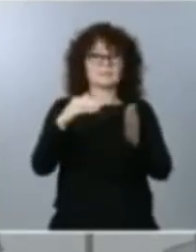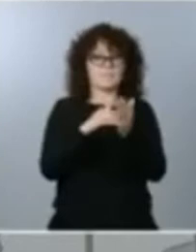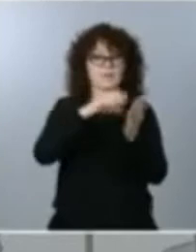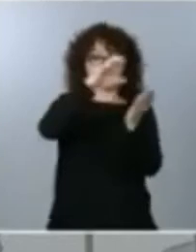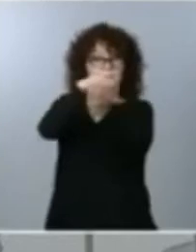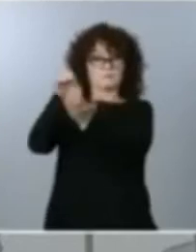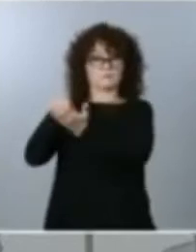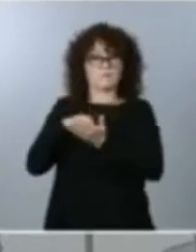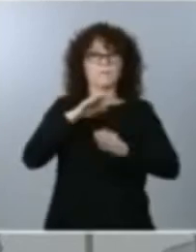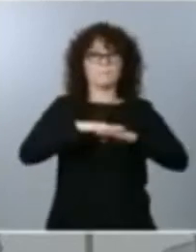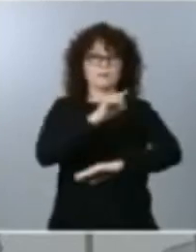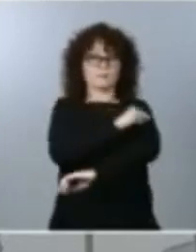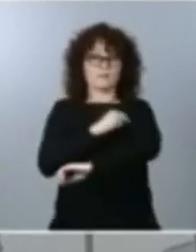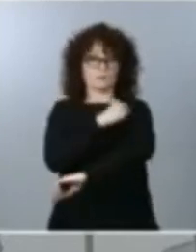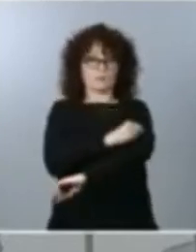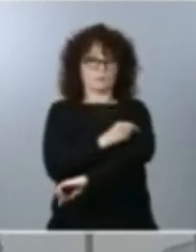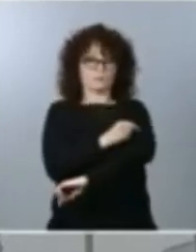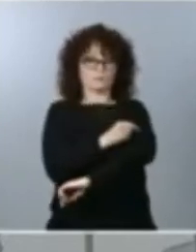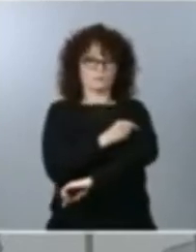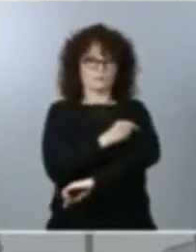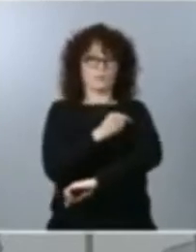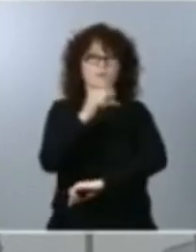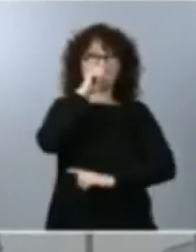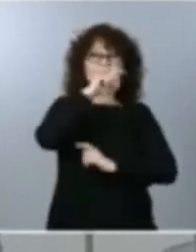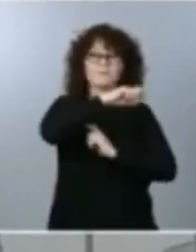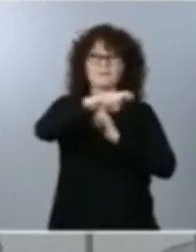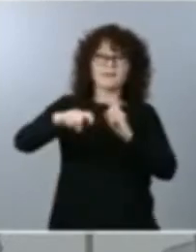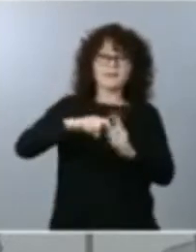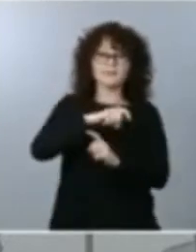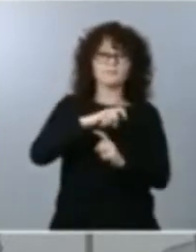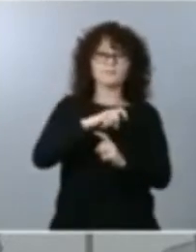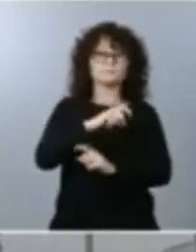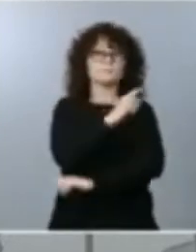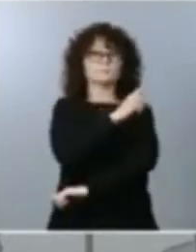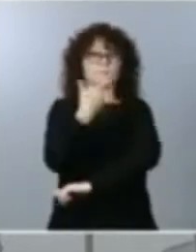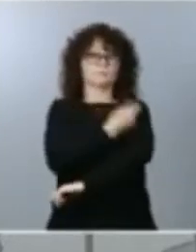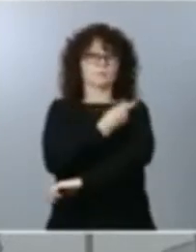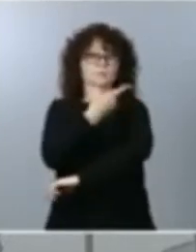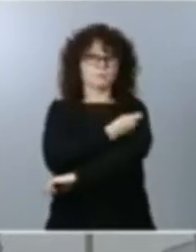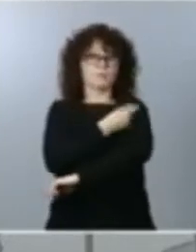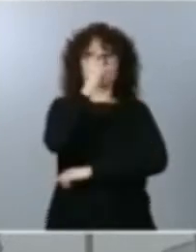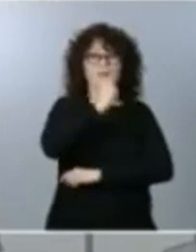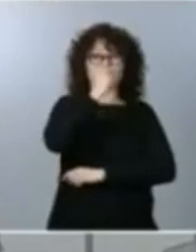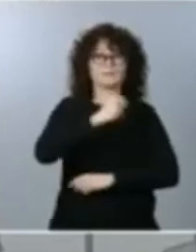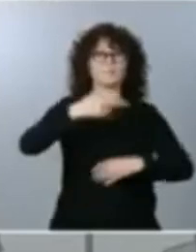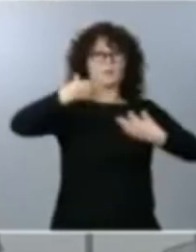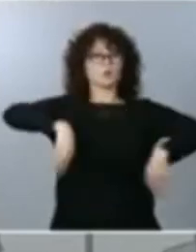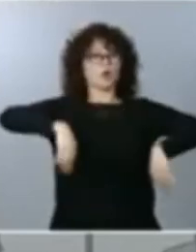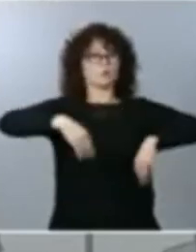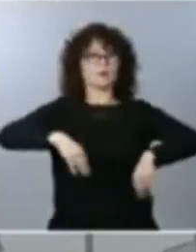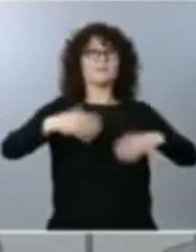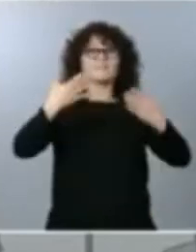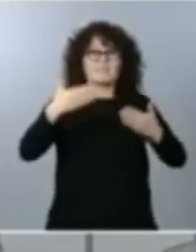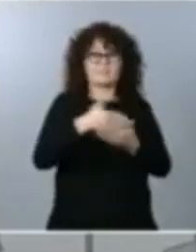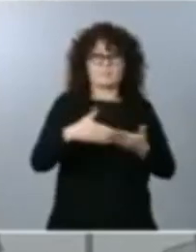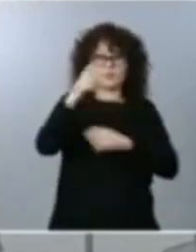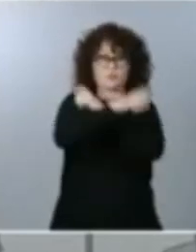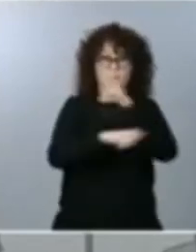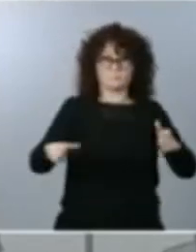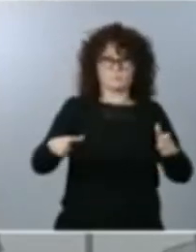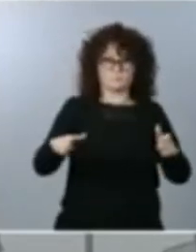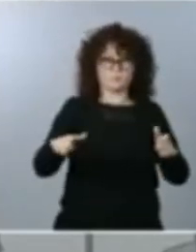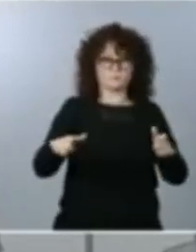Cada año para que sepan ustedes vacunamos para la gripe común a 10 millones de personas. Como verán estamos